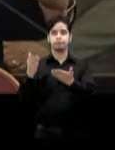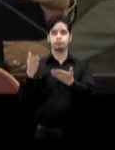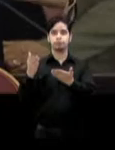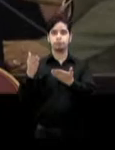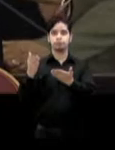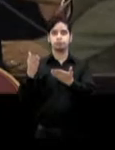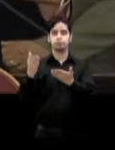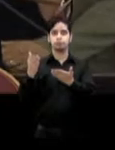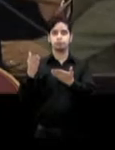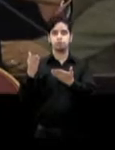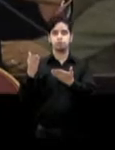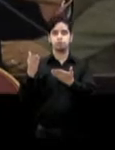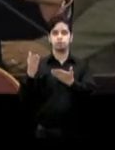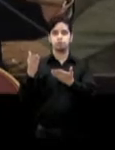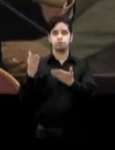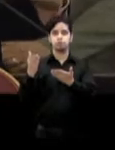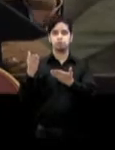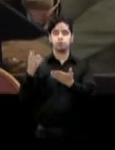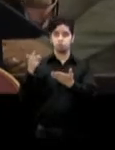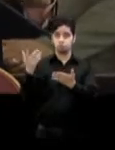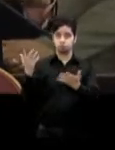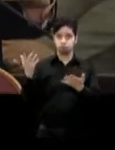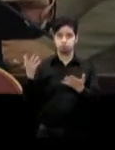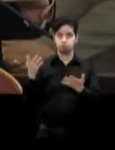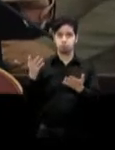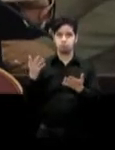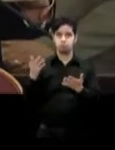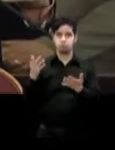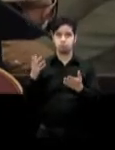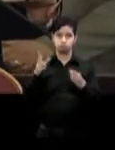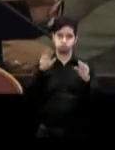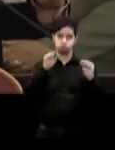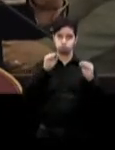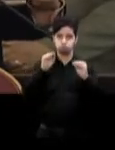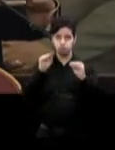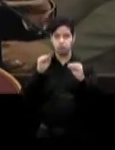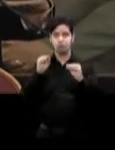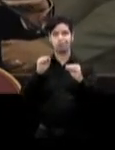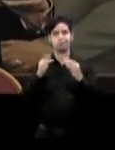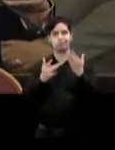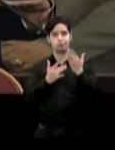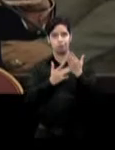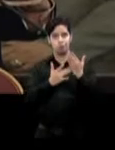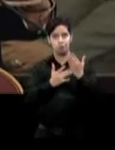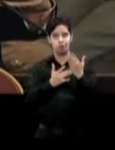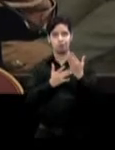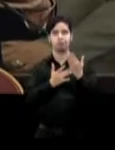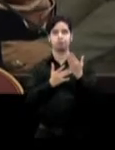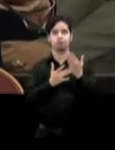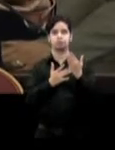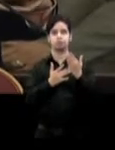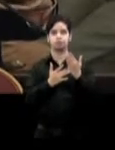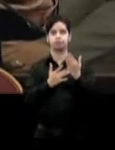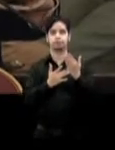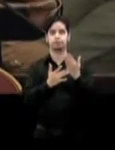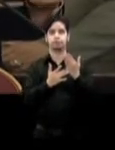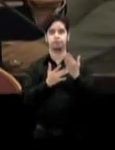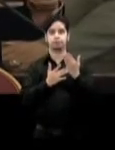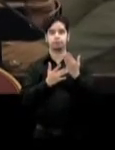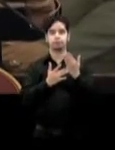enojado, una orientación tecnológica a ciertas